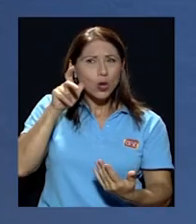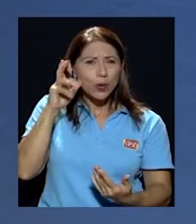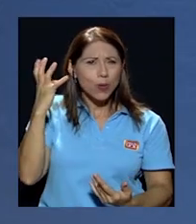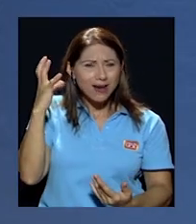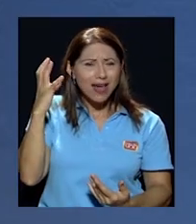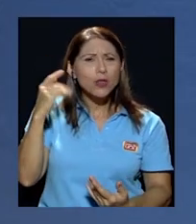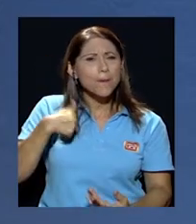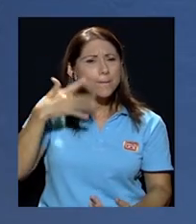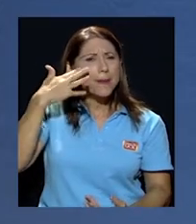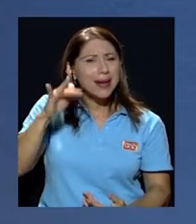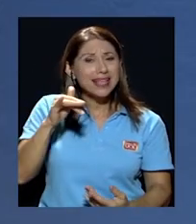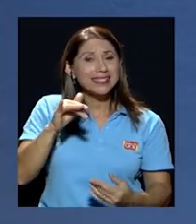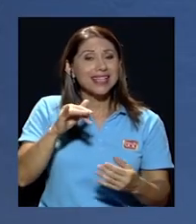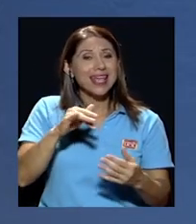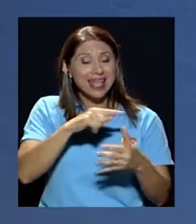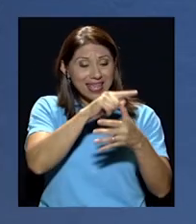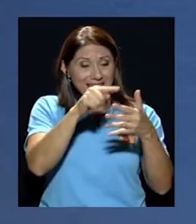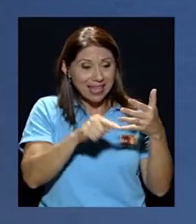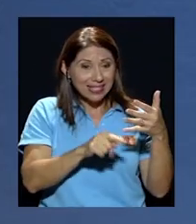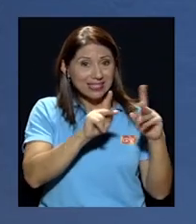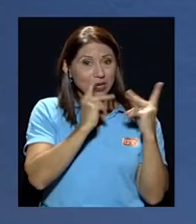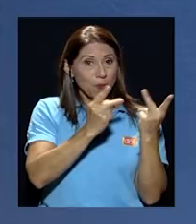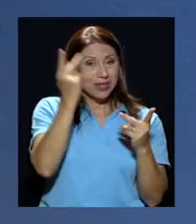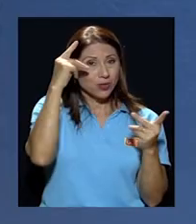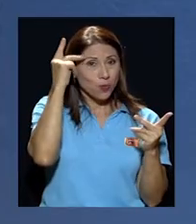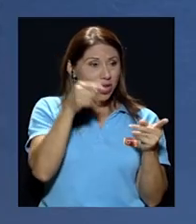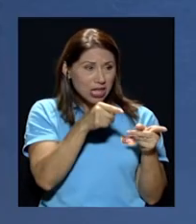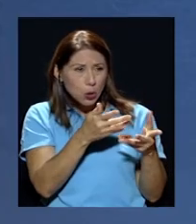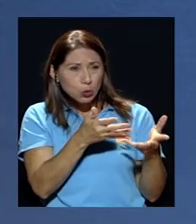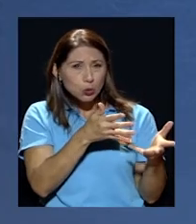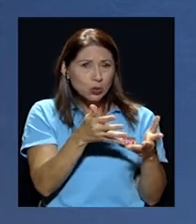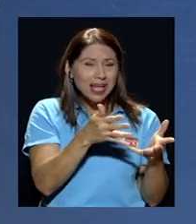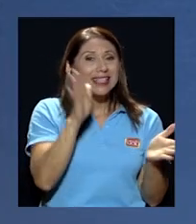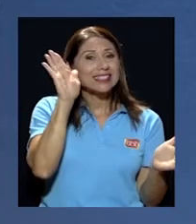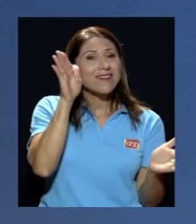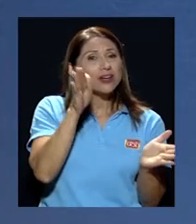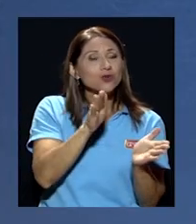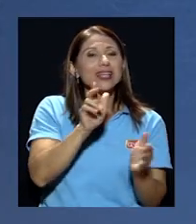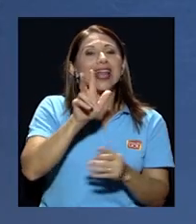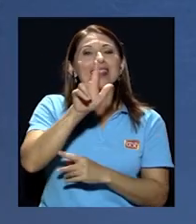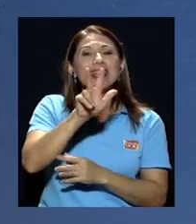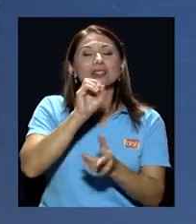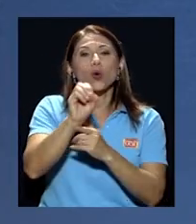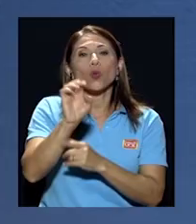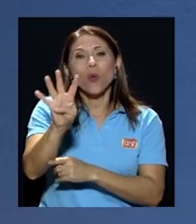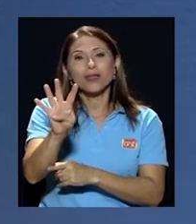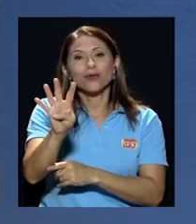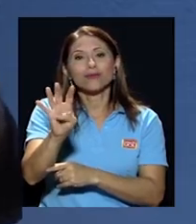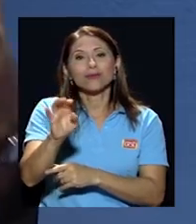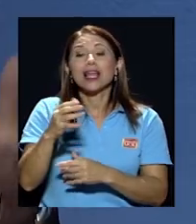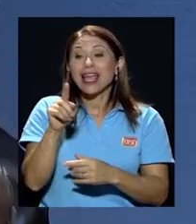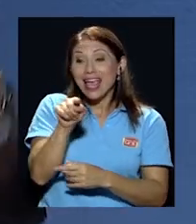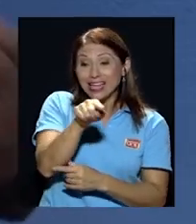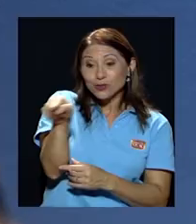me parece que ese grupo de 5 en esta campaña se va a reducir a 3 o 4 de los favoritos de los medios de comunicación para hacerle